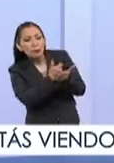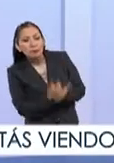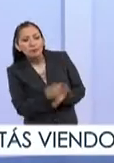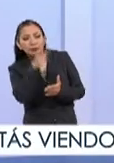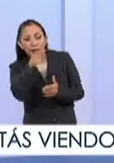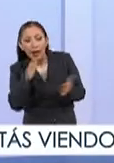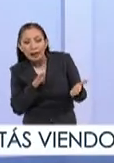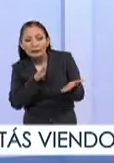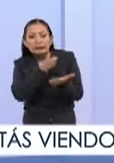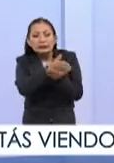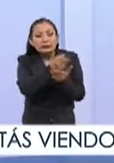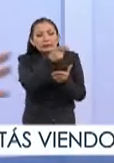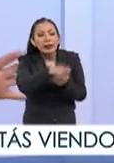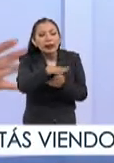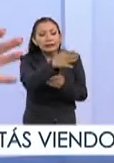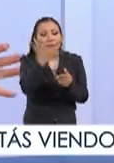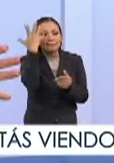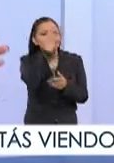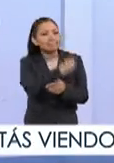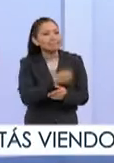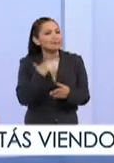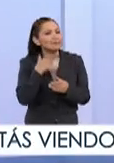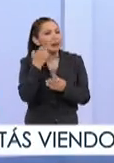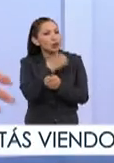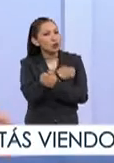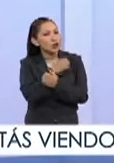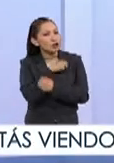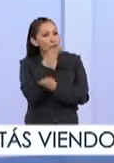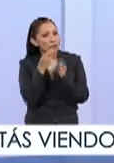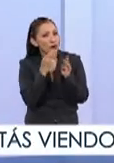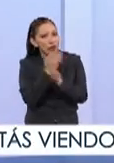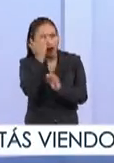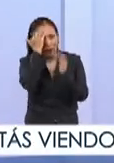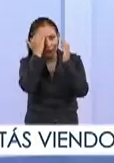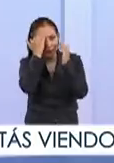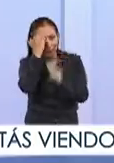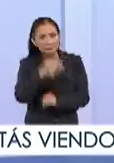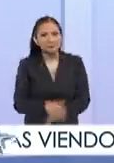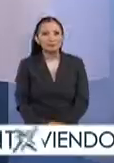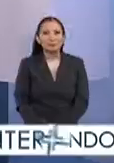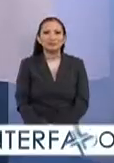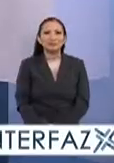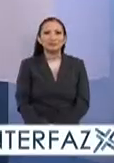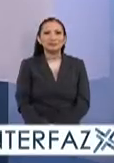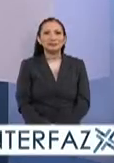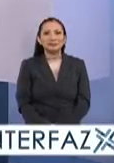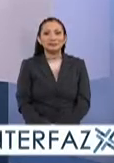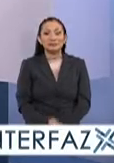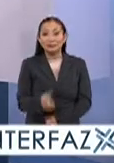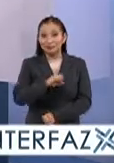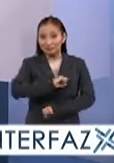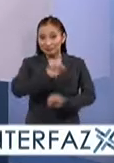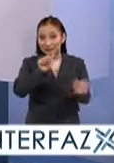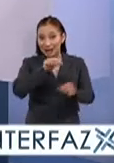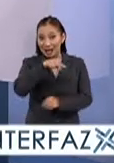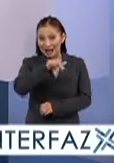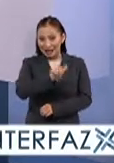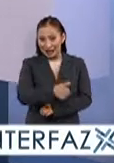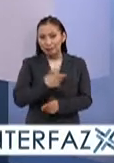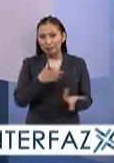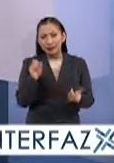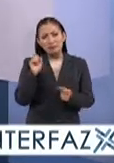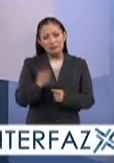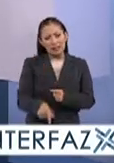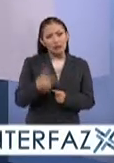permiten acercarnos al fascinante mundo de la educación y el conocimiento. Así es, Ana Cristina, y precisamente